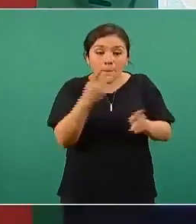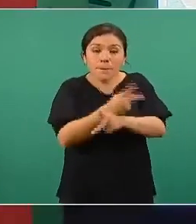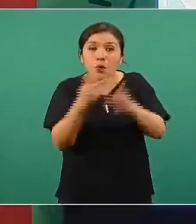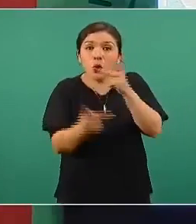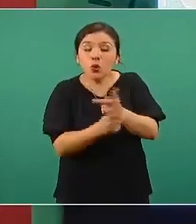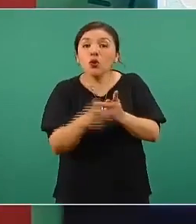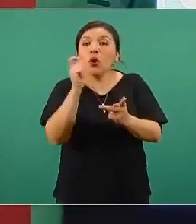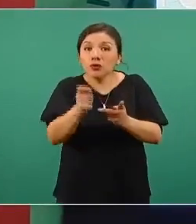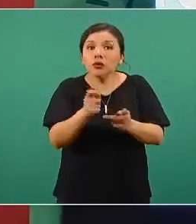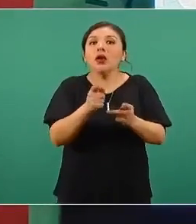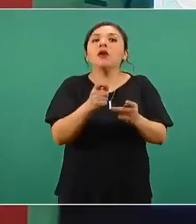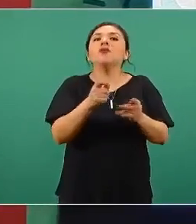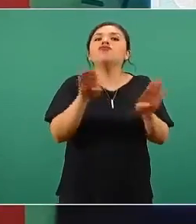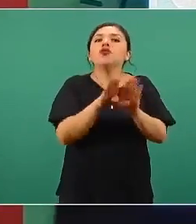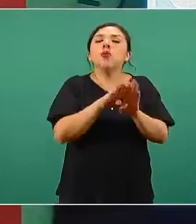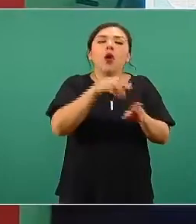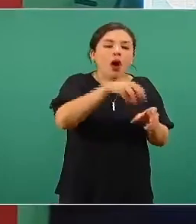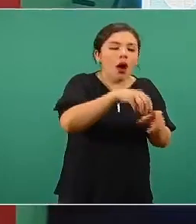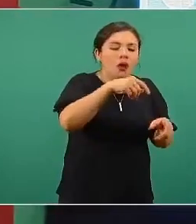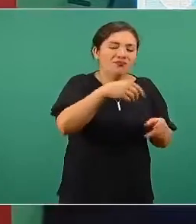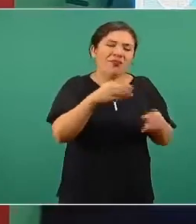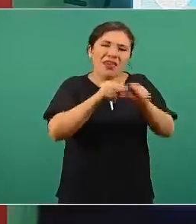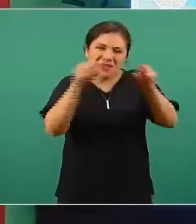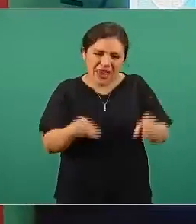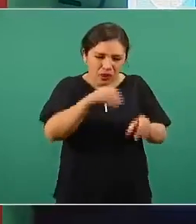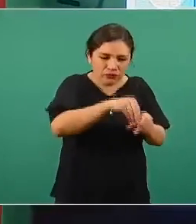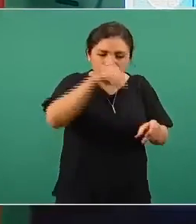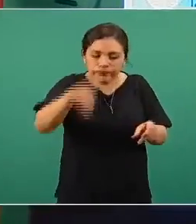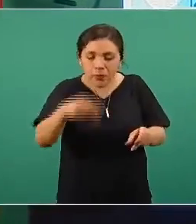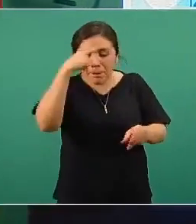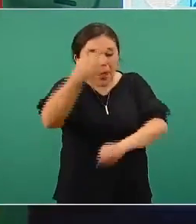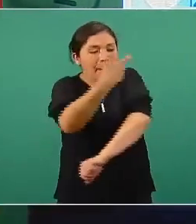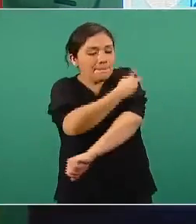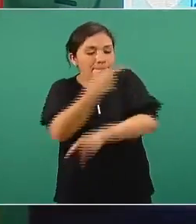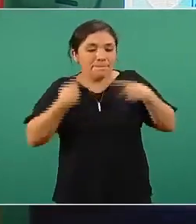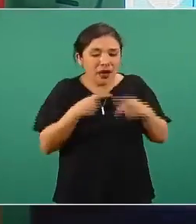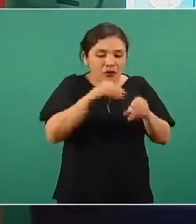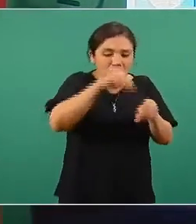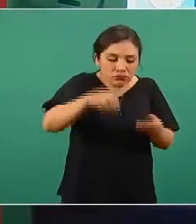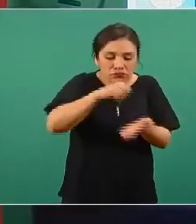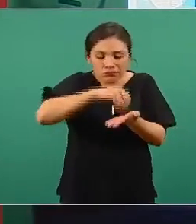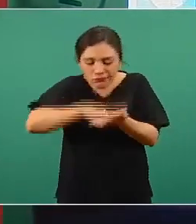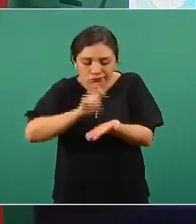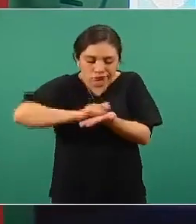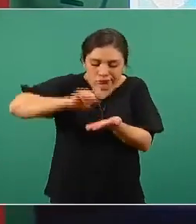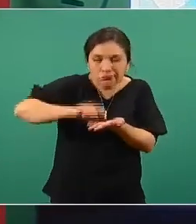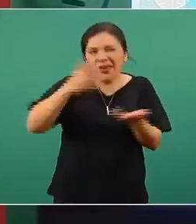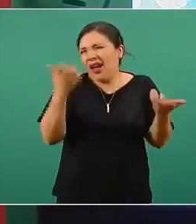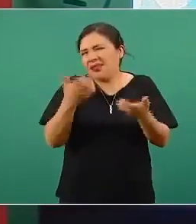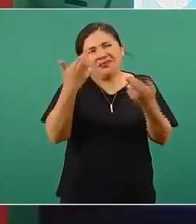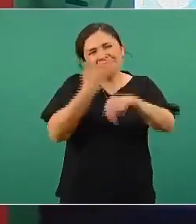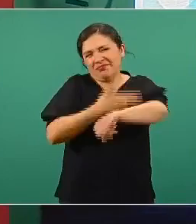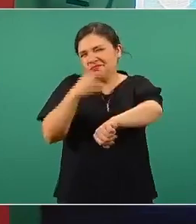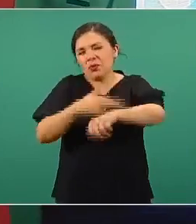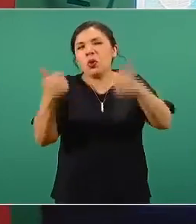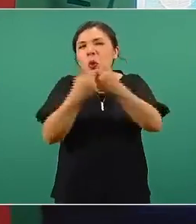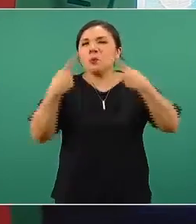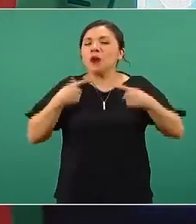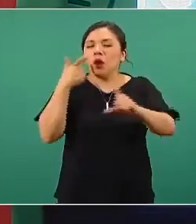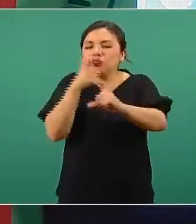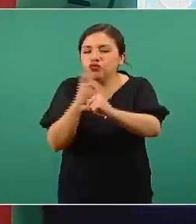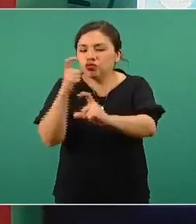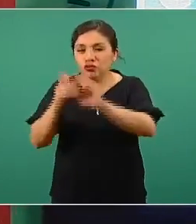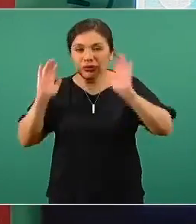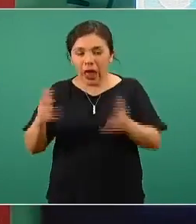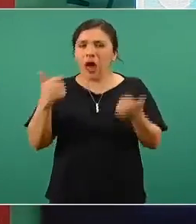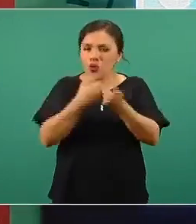está saliendo de la hielera, poniéndose en las personas, se están haciendo los registros y aunque los registros se